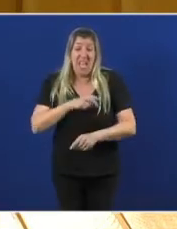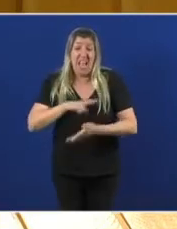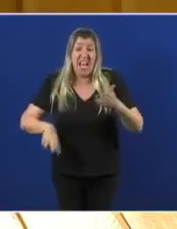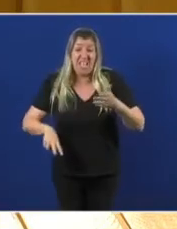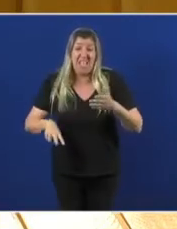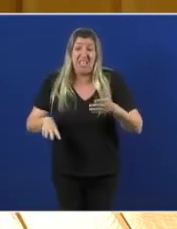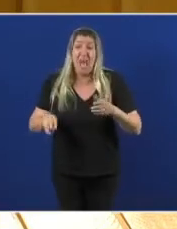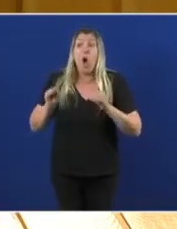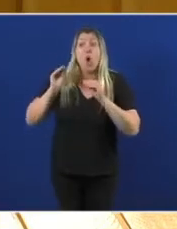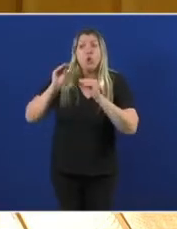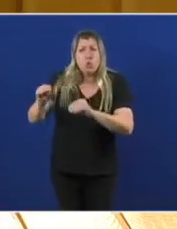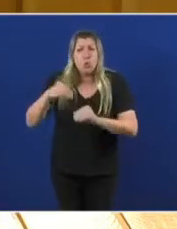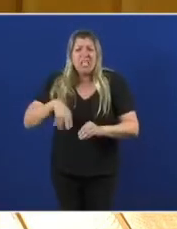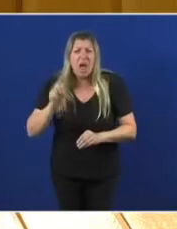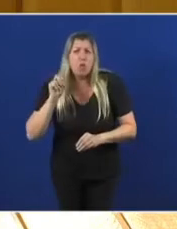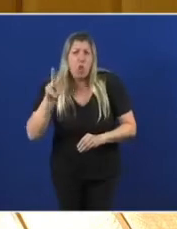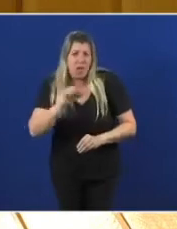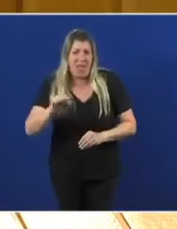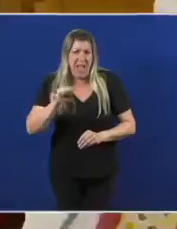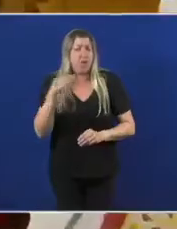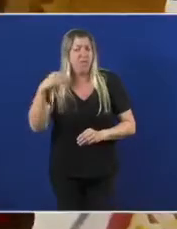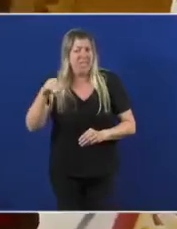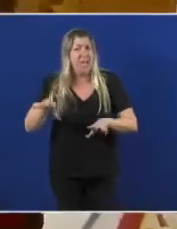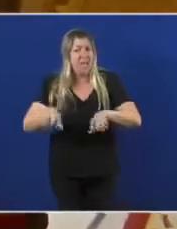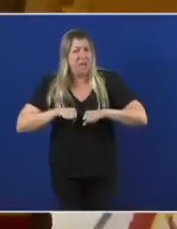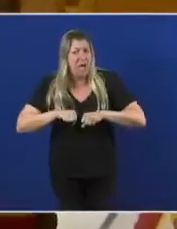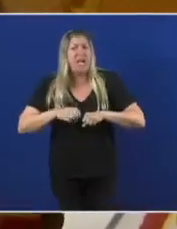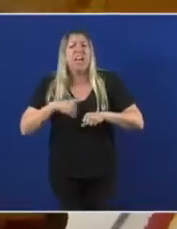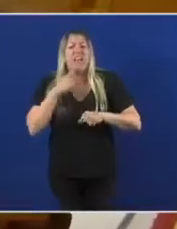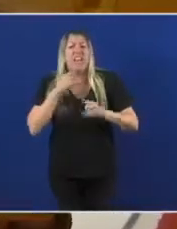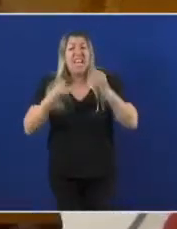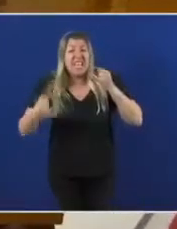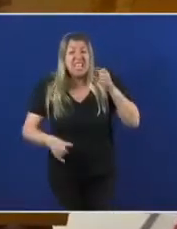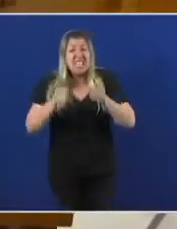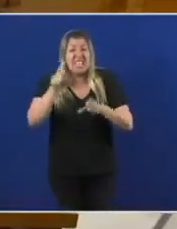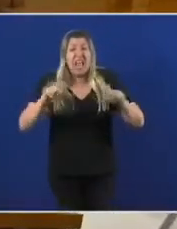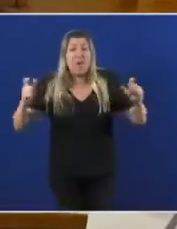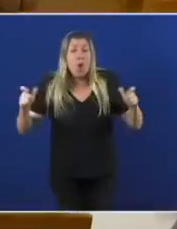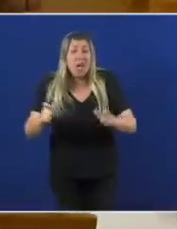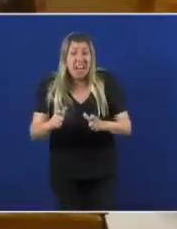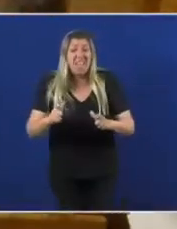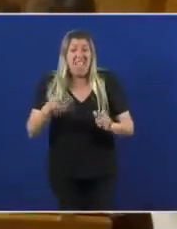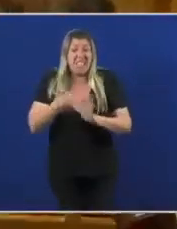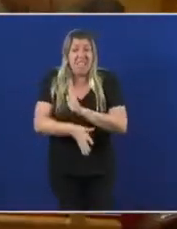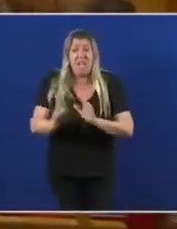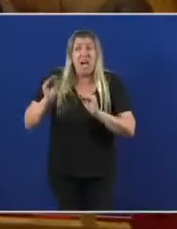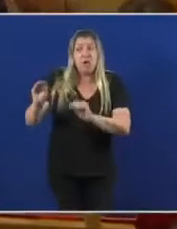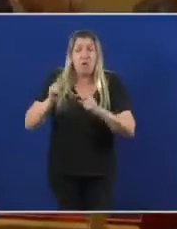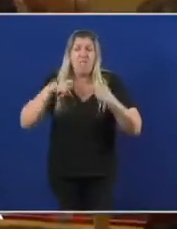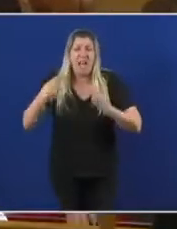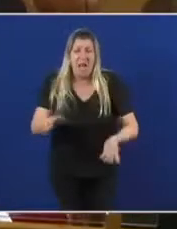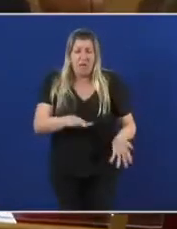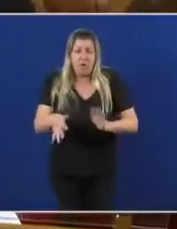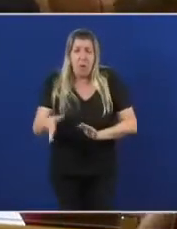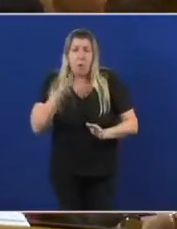12 sendo presidente. Polo tanto a crise demográfica é o retrato do fracaso do Partido Popular e da súa